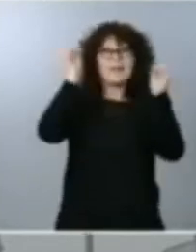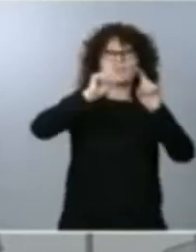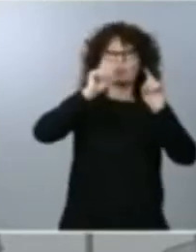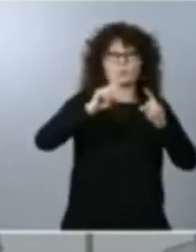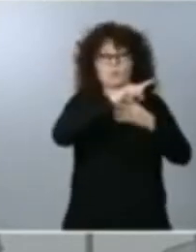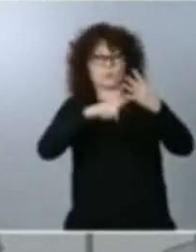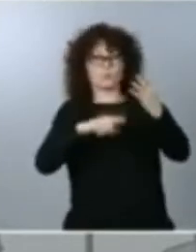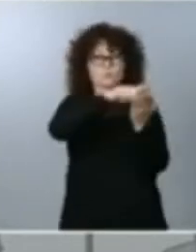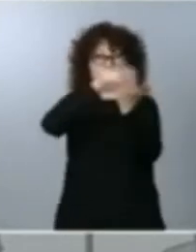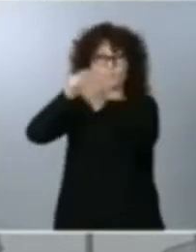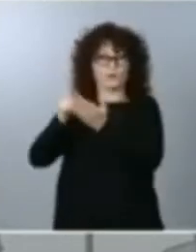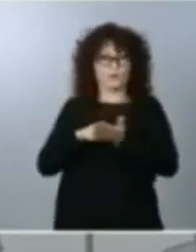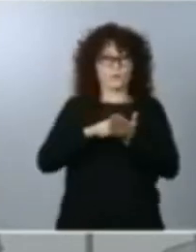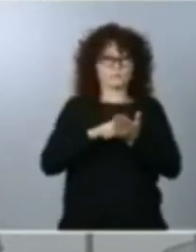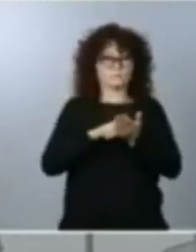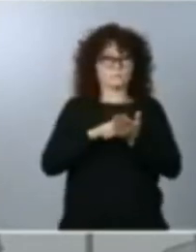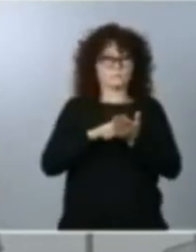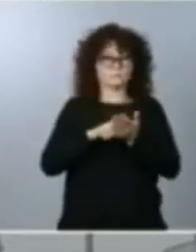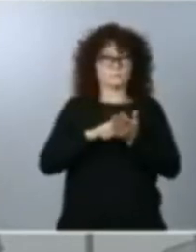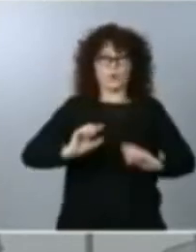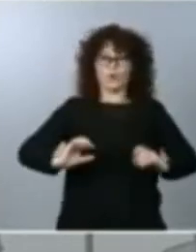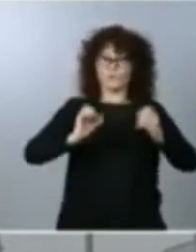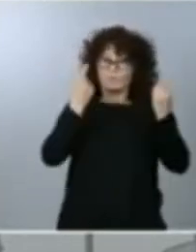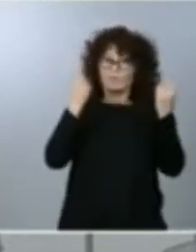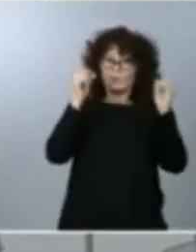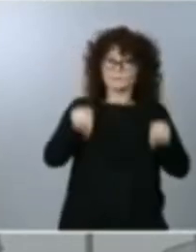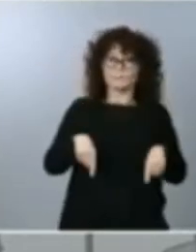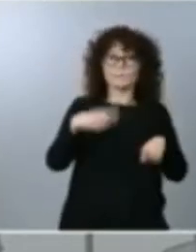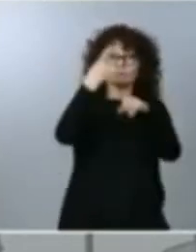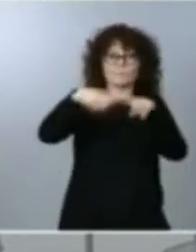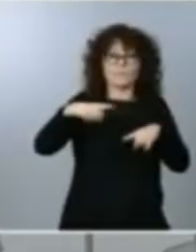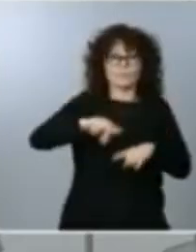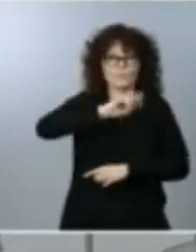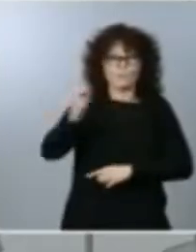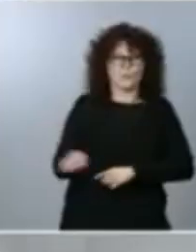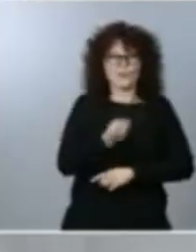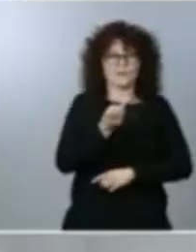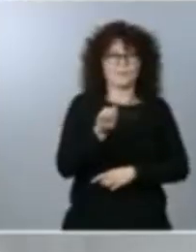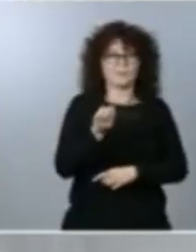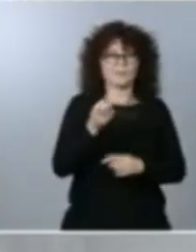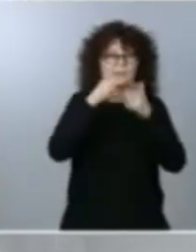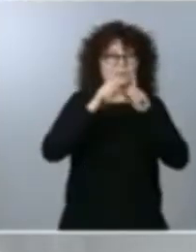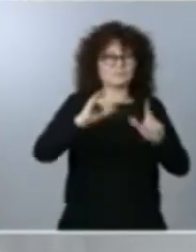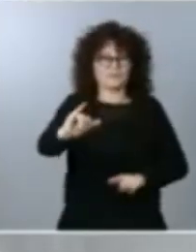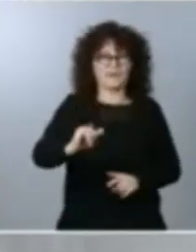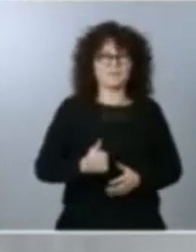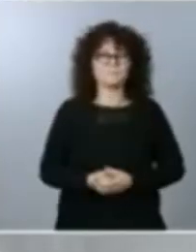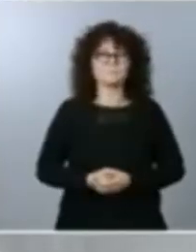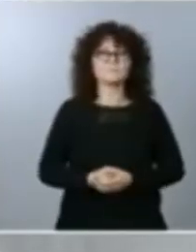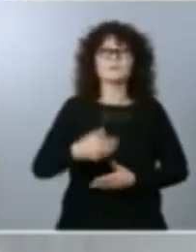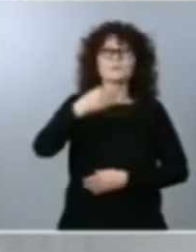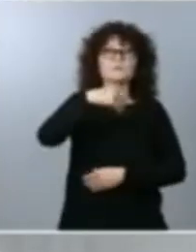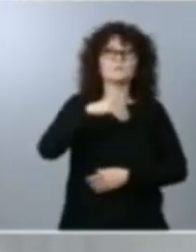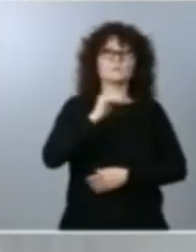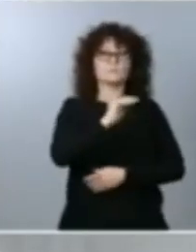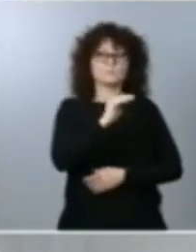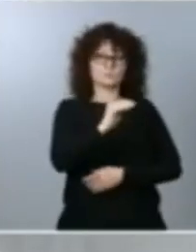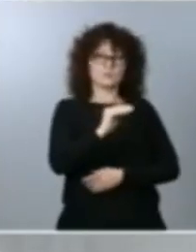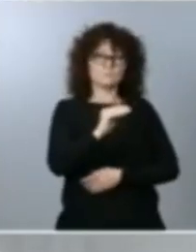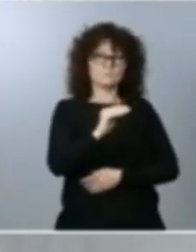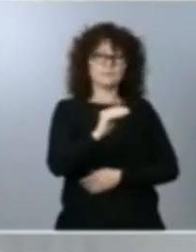territorios donde pues existe esa pluralidad lingüística Presidente pregunta ahora Keti Garat de Es Diario